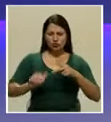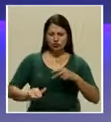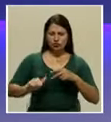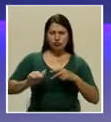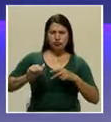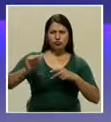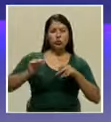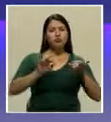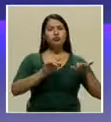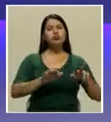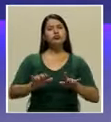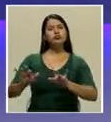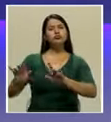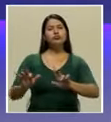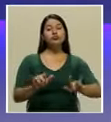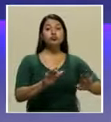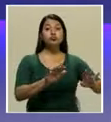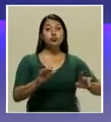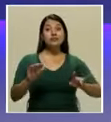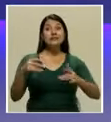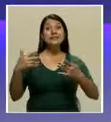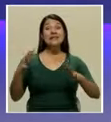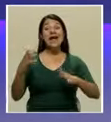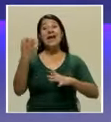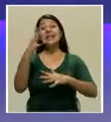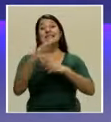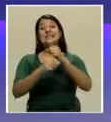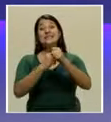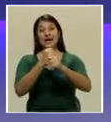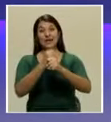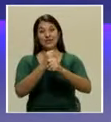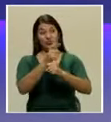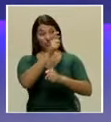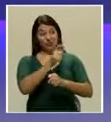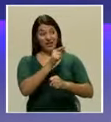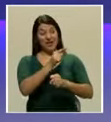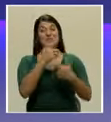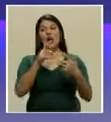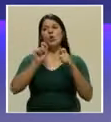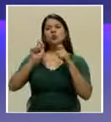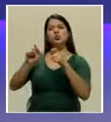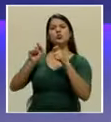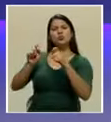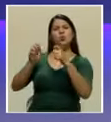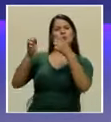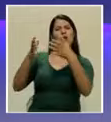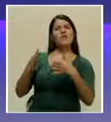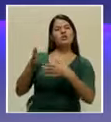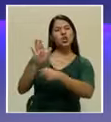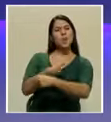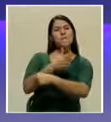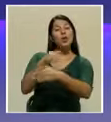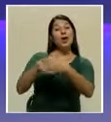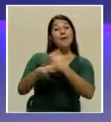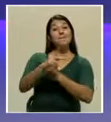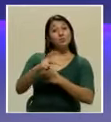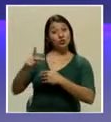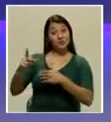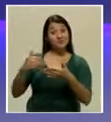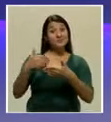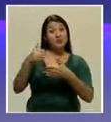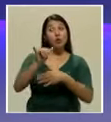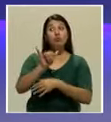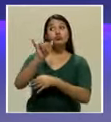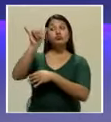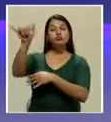y a los 15 años ya era profesor de música en Punta Arenas. Luego viajó a México y se formó